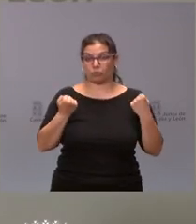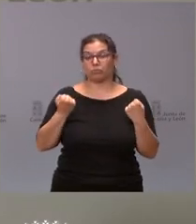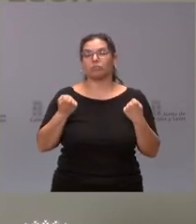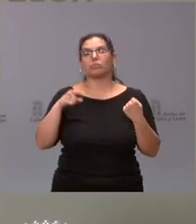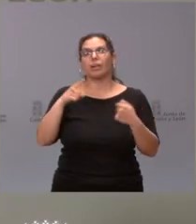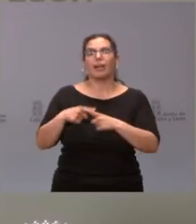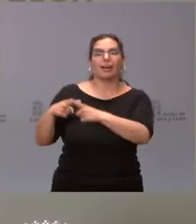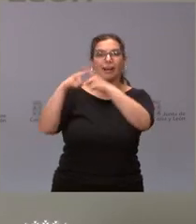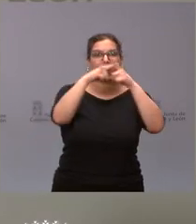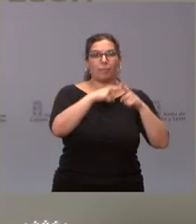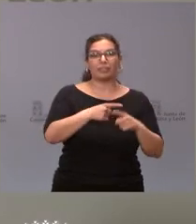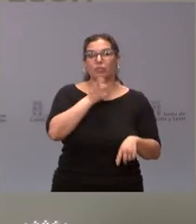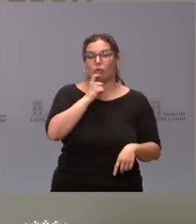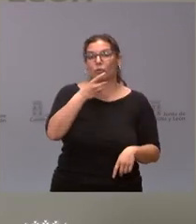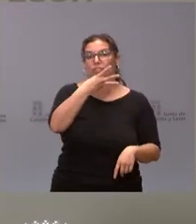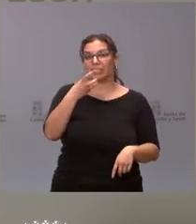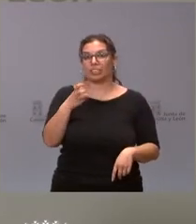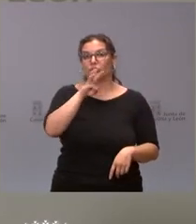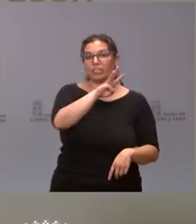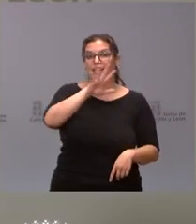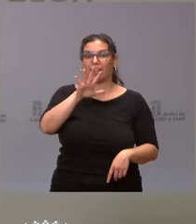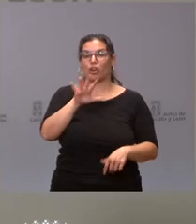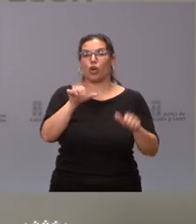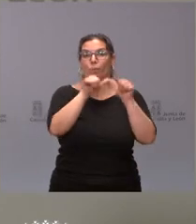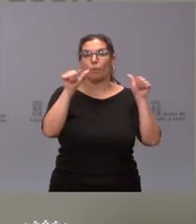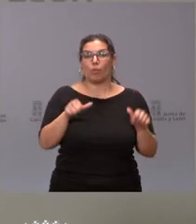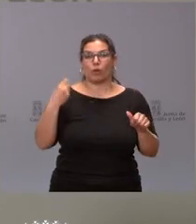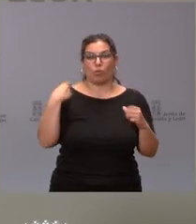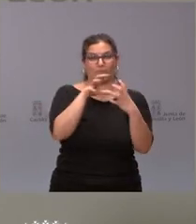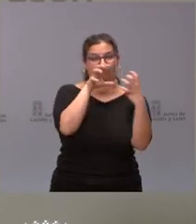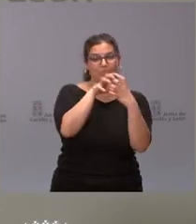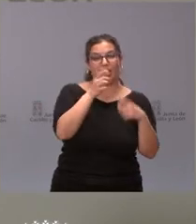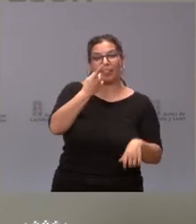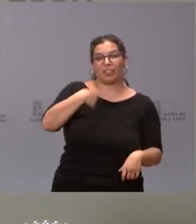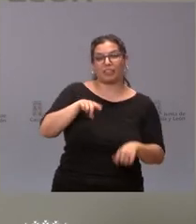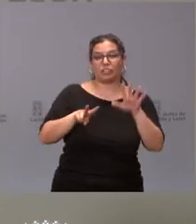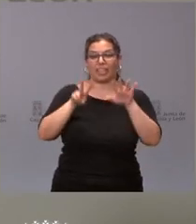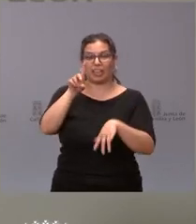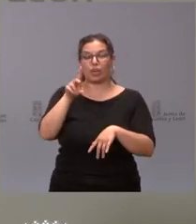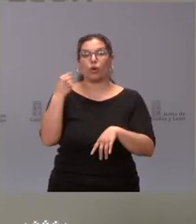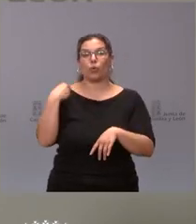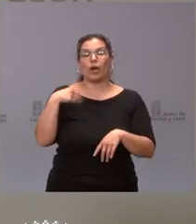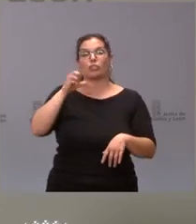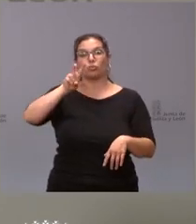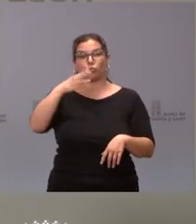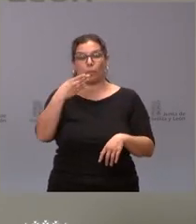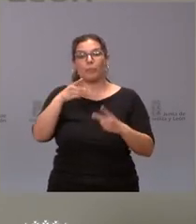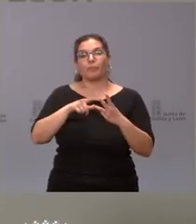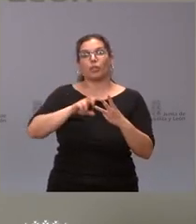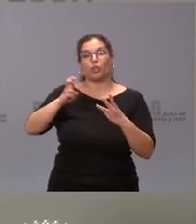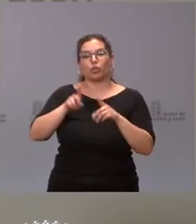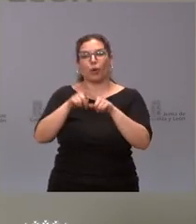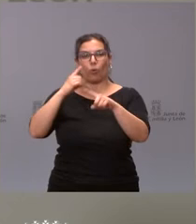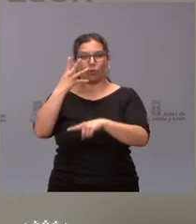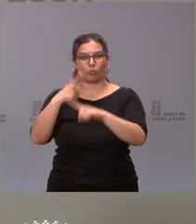distribuyen de forma que 335 serán modelo pick-up, 175 tipo sub y 55 todo terreno. El